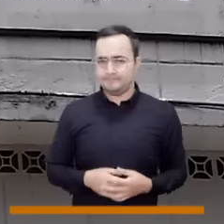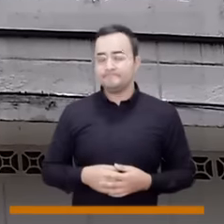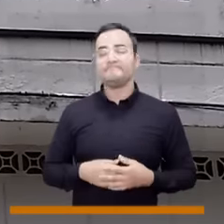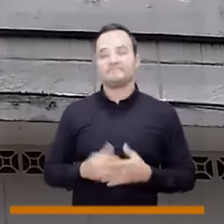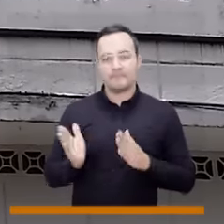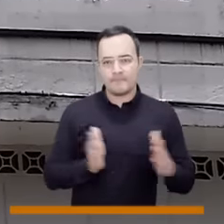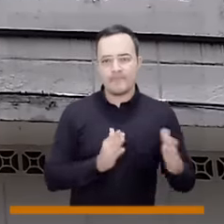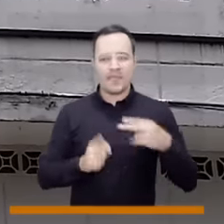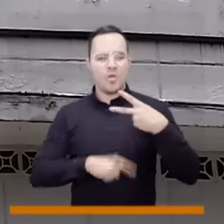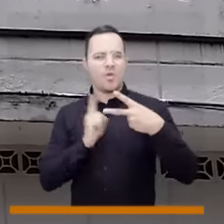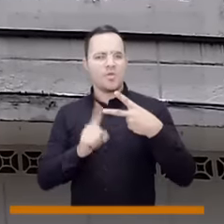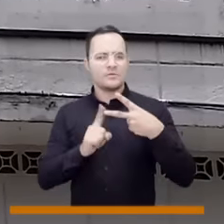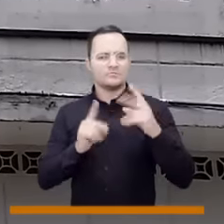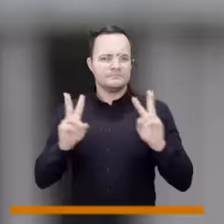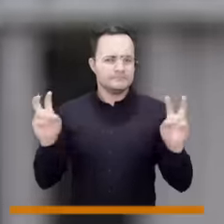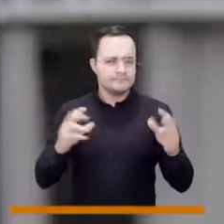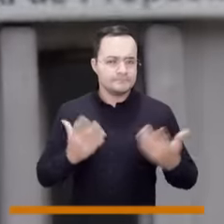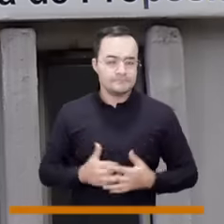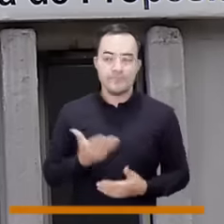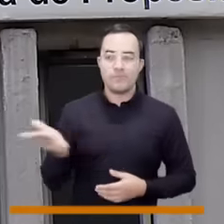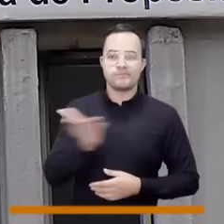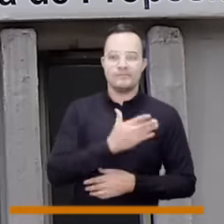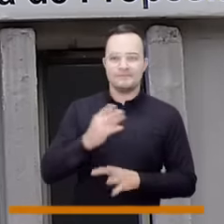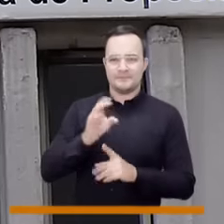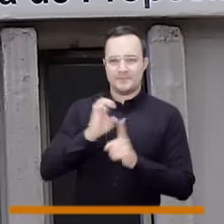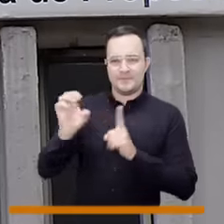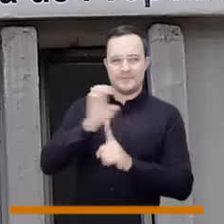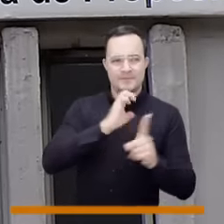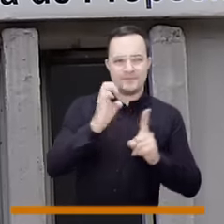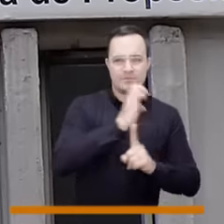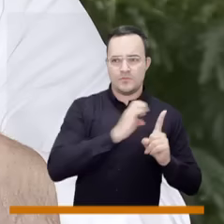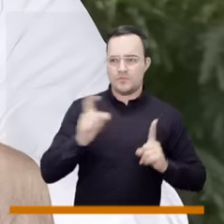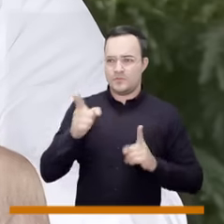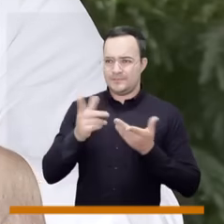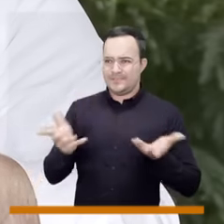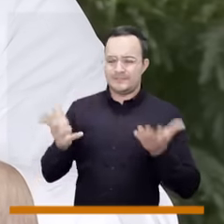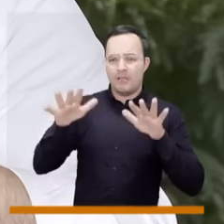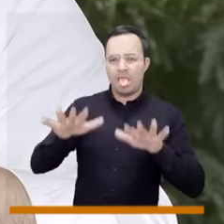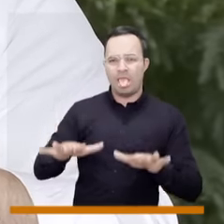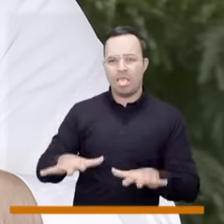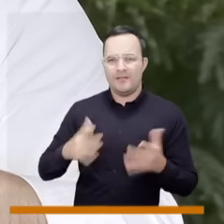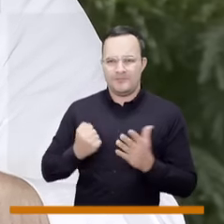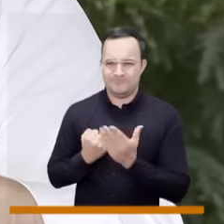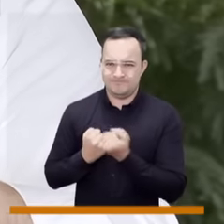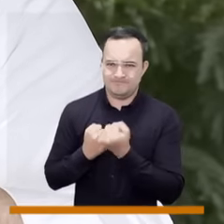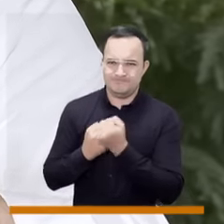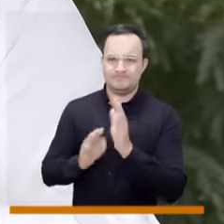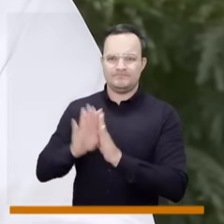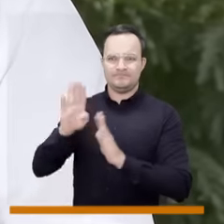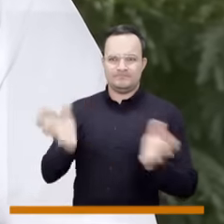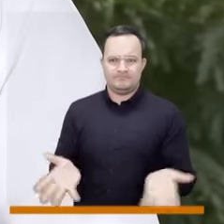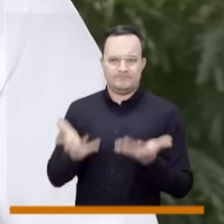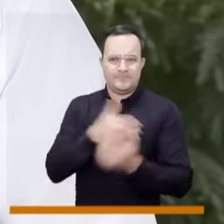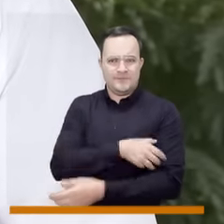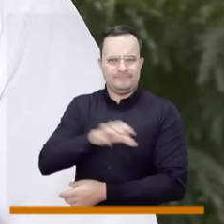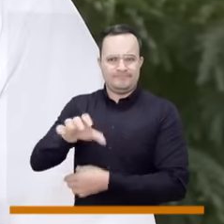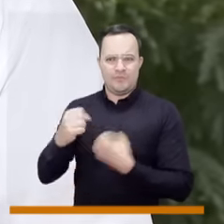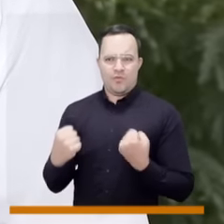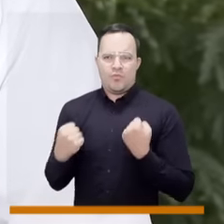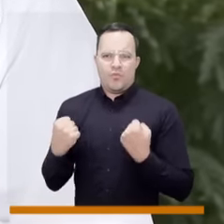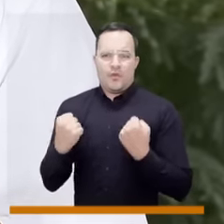es todo lo que tiene que ver con el fortalecimiento del emprendedor, generar la formalización y el